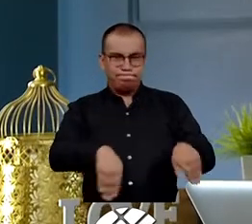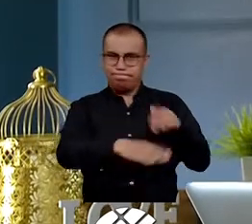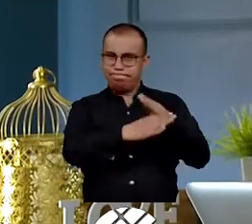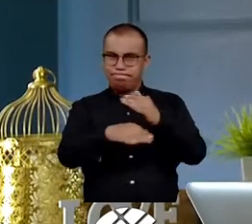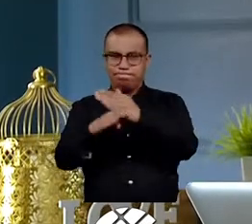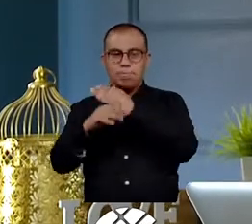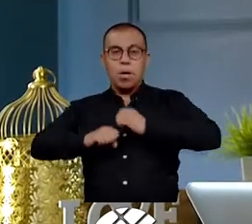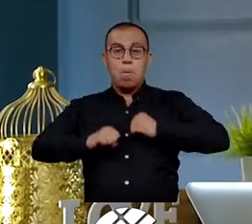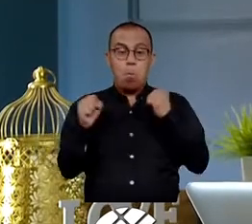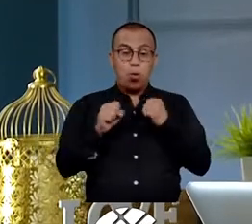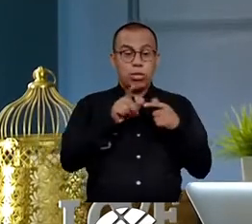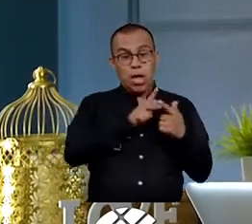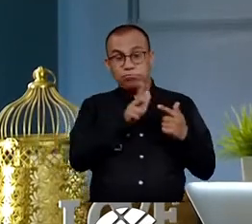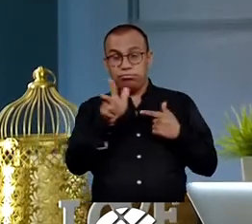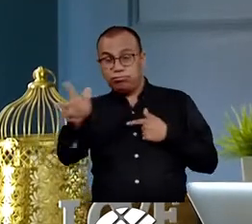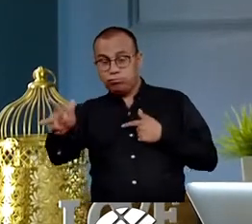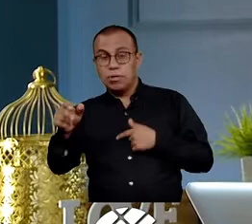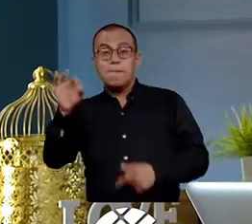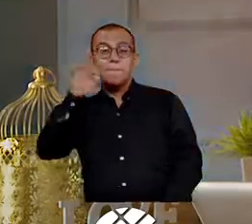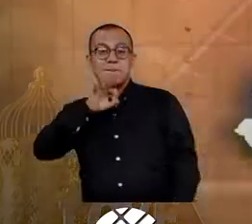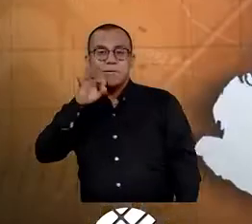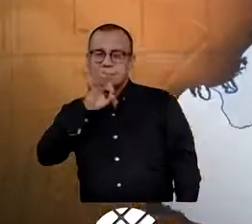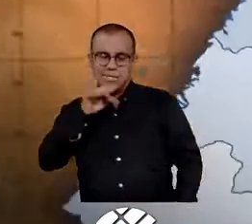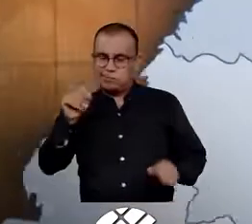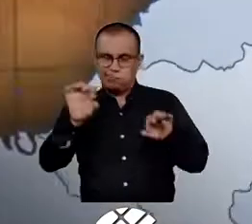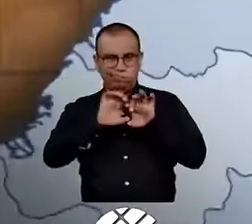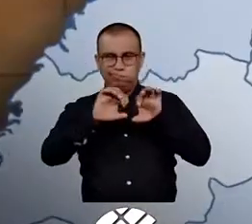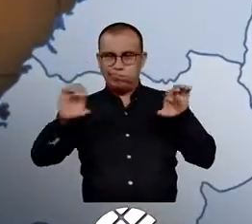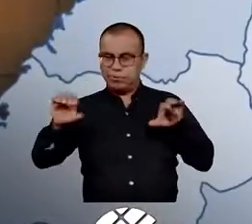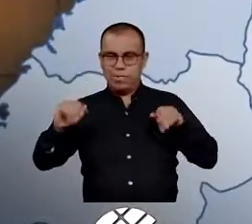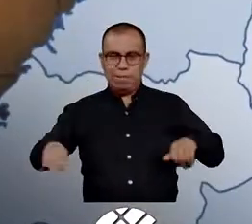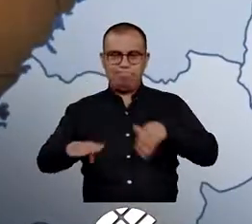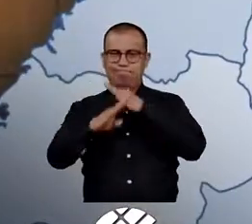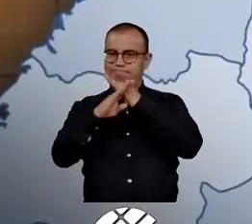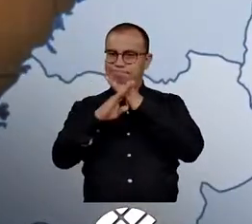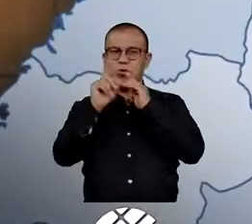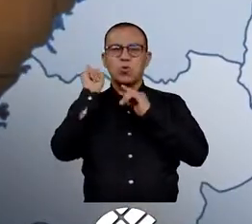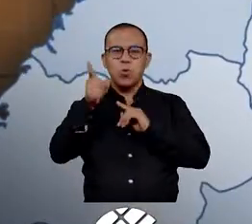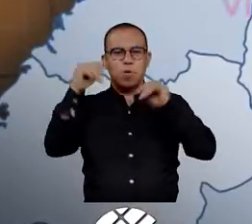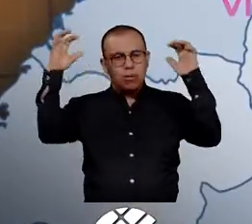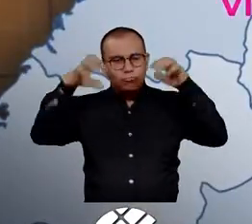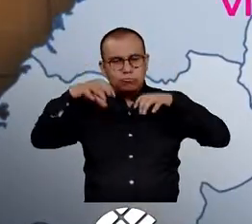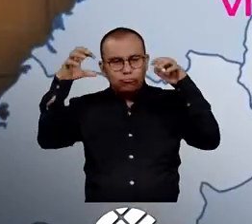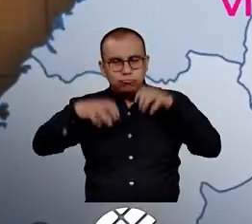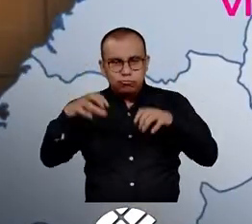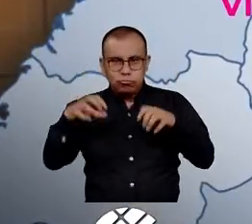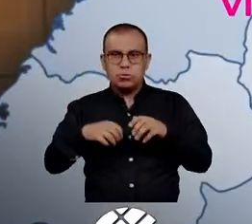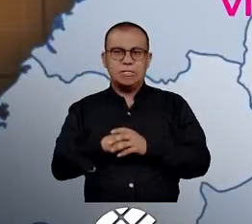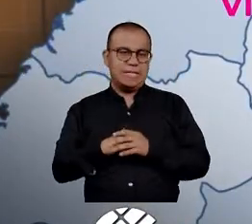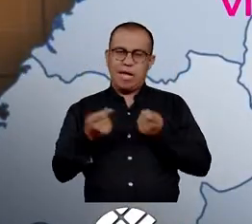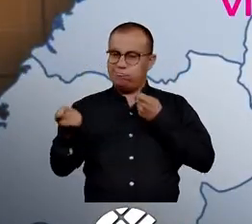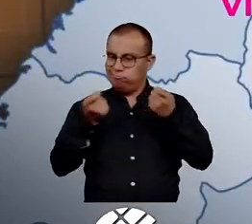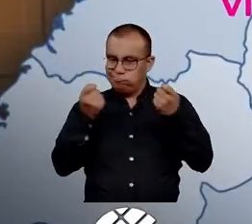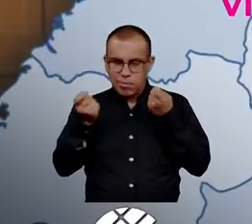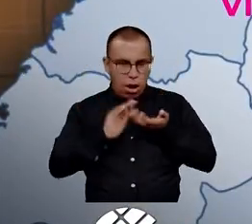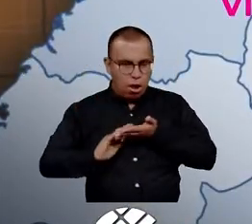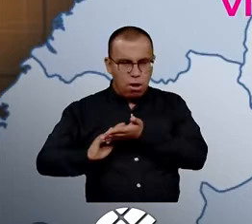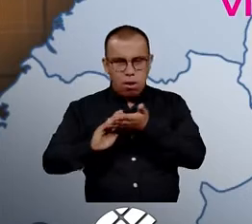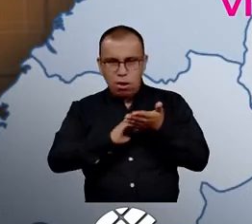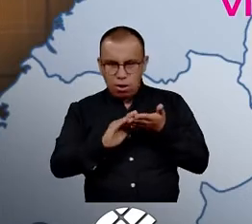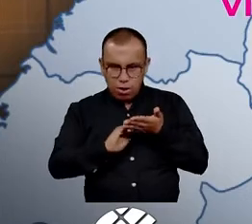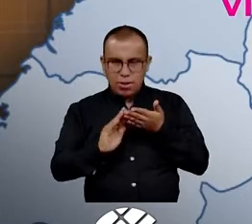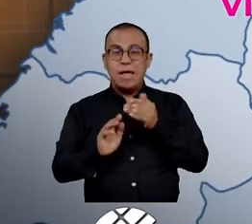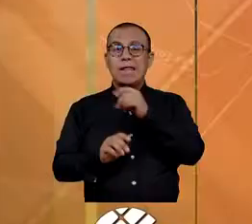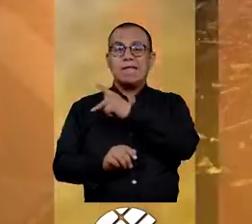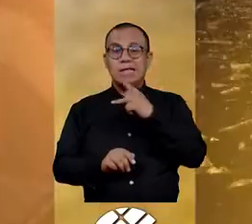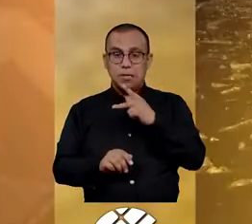de la vía Bogotá-Villavicencio a la altura del túnel El Boquerón. La concesionaria Cobiandina coordina dichos trabajos en el kilómetro